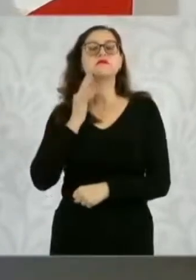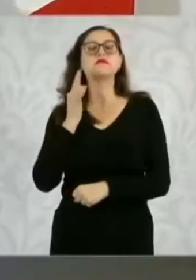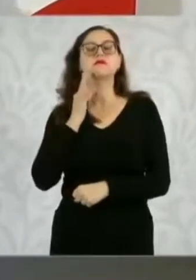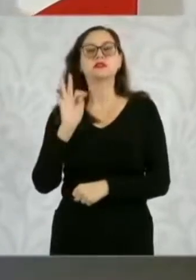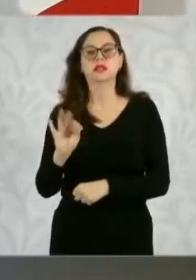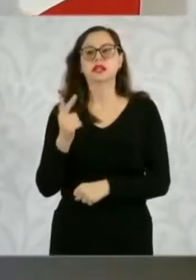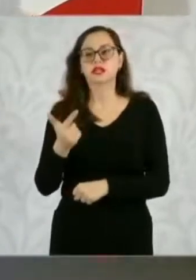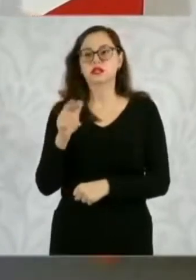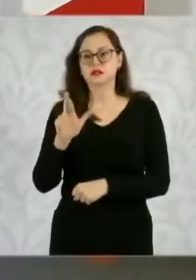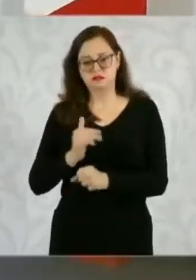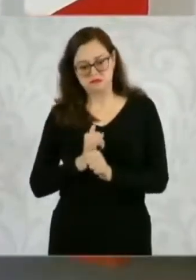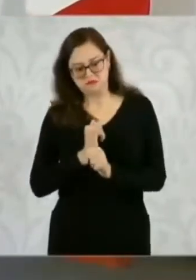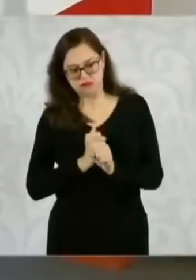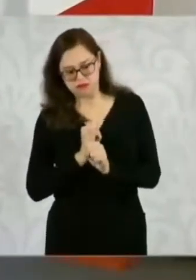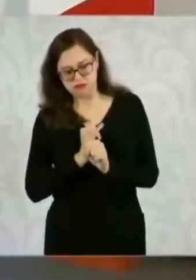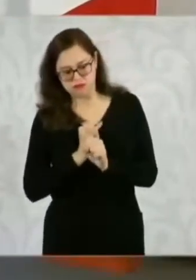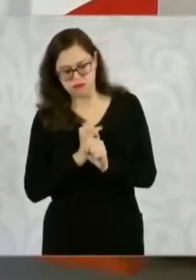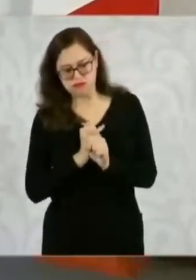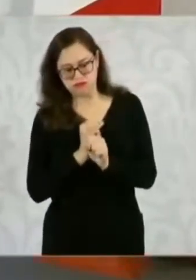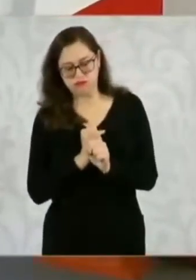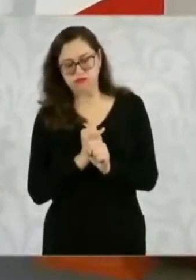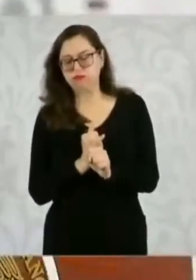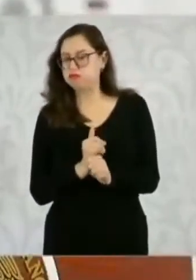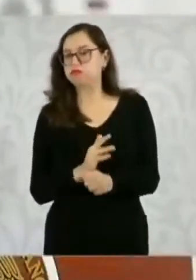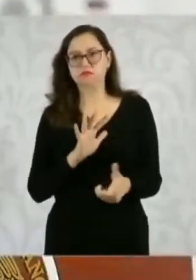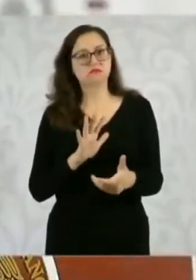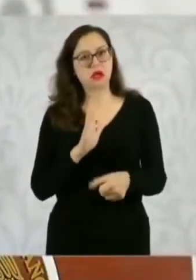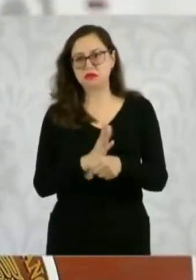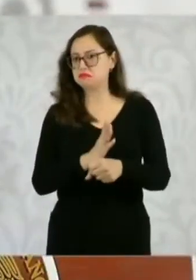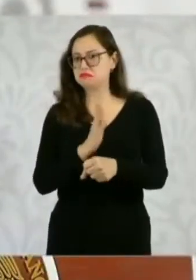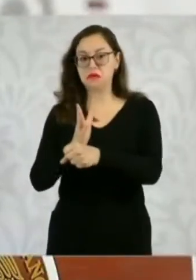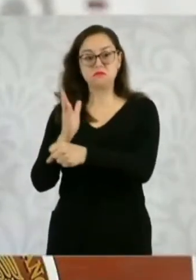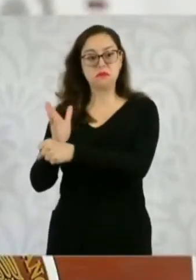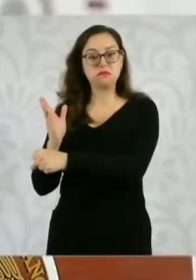República y sus investigaciones, a quien tenga que sancionarse. Y finalmente...